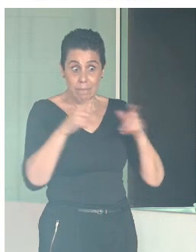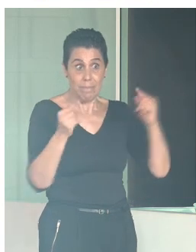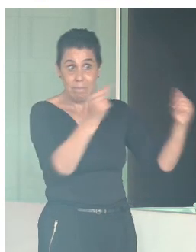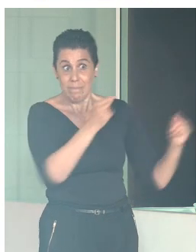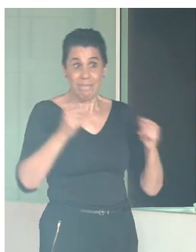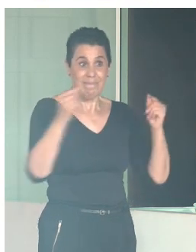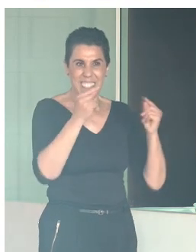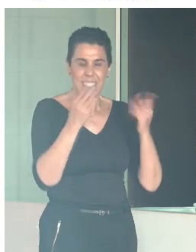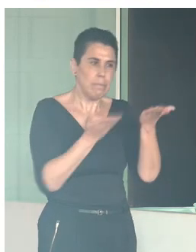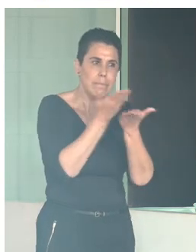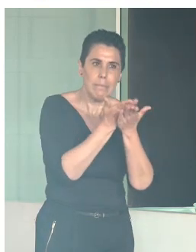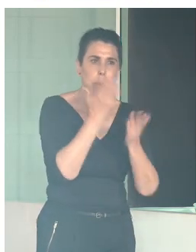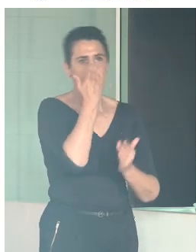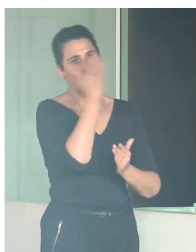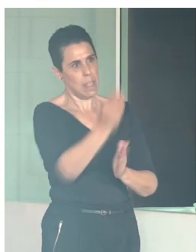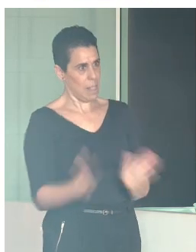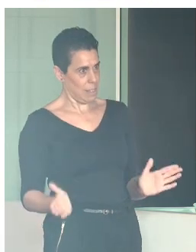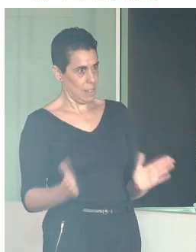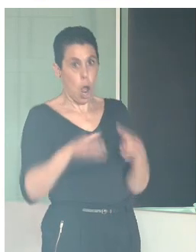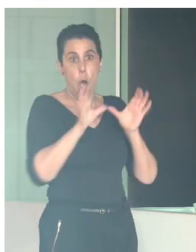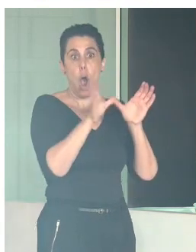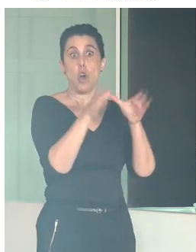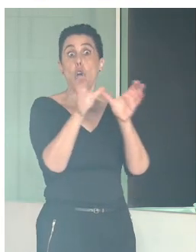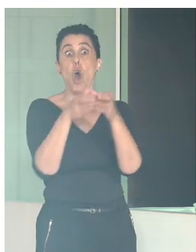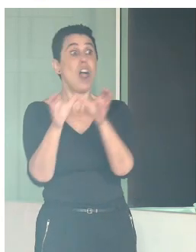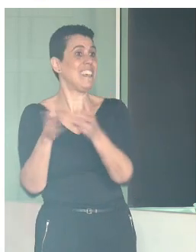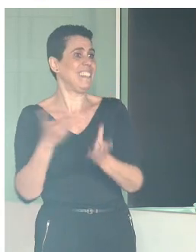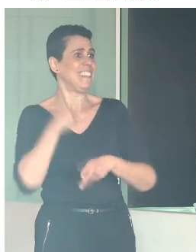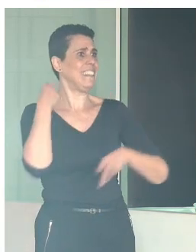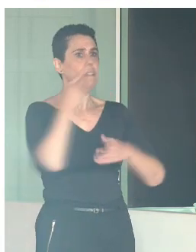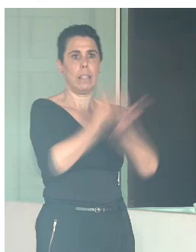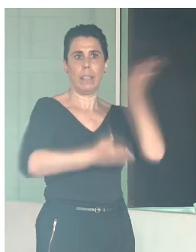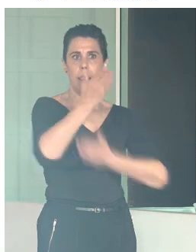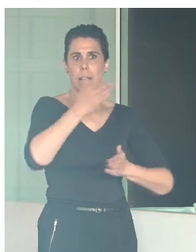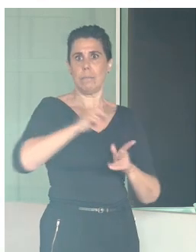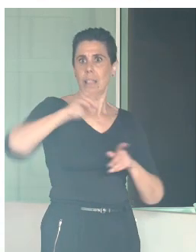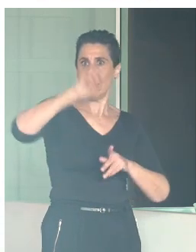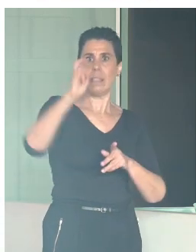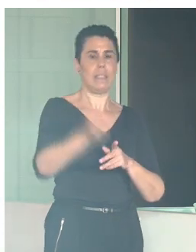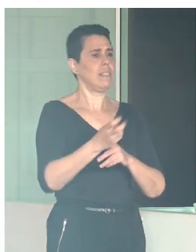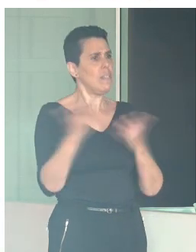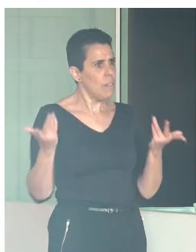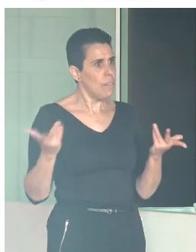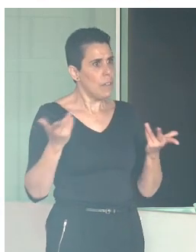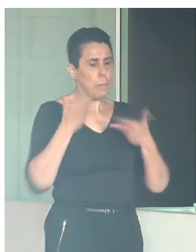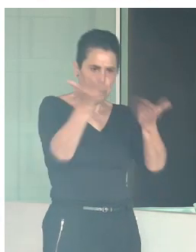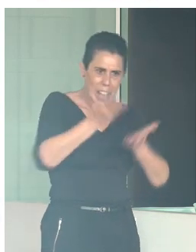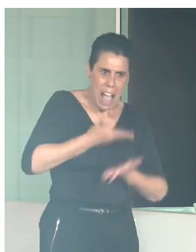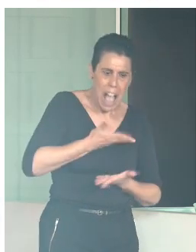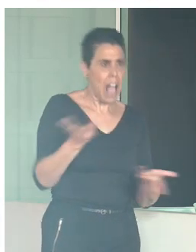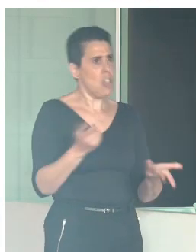absolutamente sinceros, sobre todo los colectivos con diferentes capacidades, para que nos alumbréis y nos digáis hacia dónde nos tenemos que